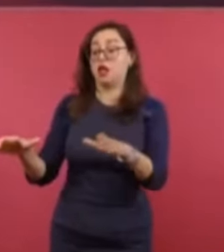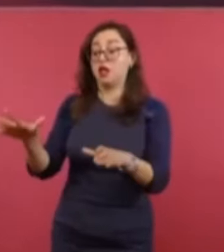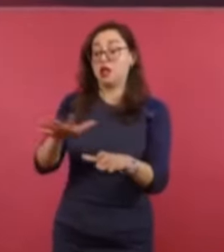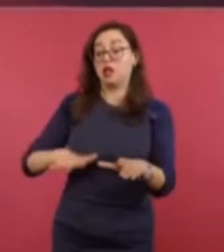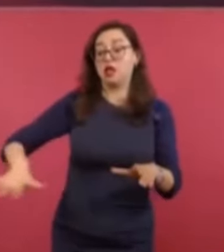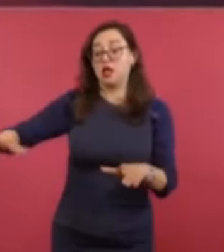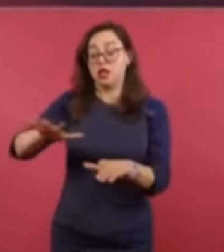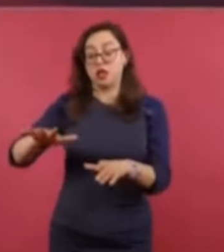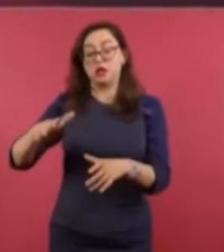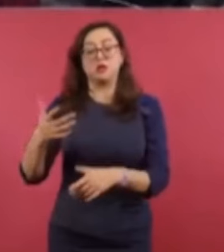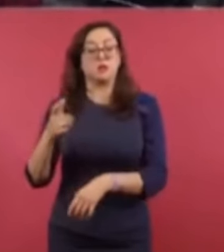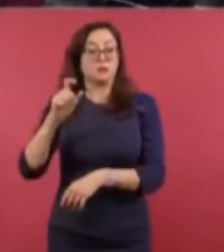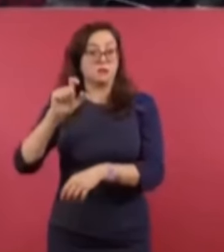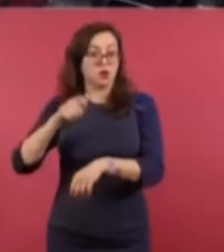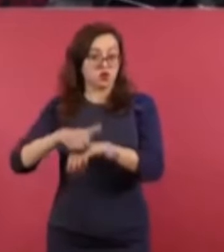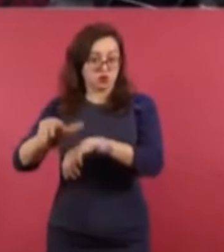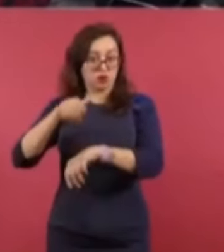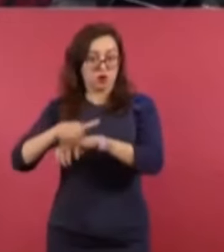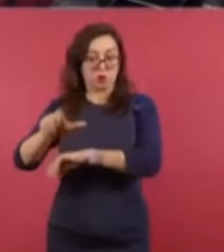coordinadora,